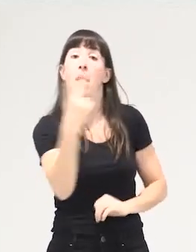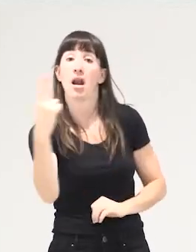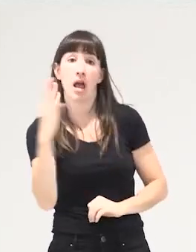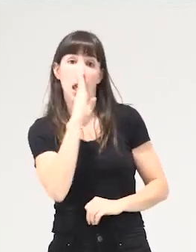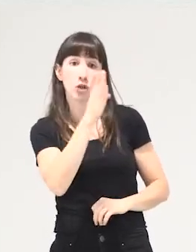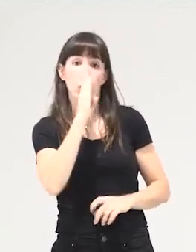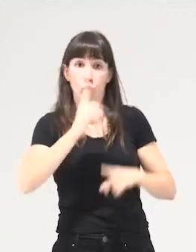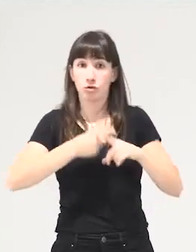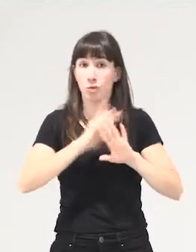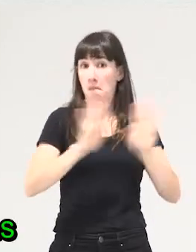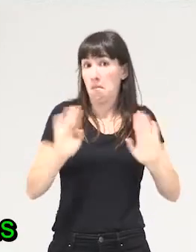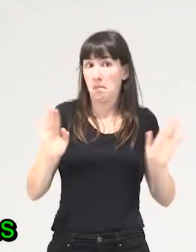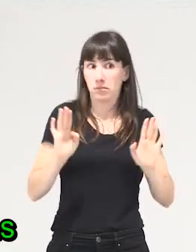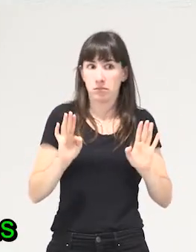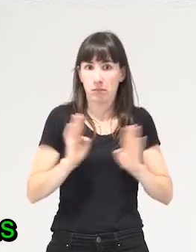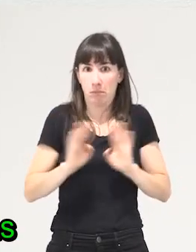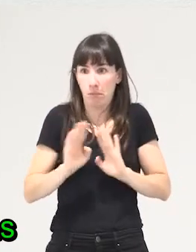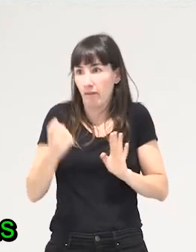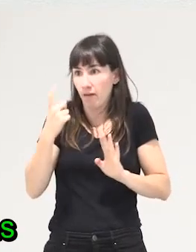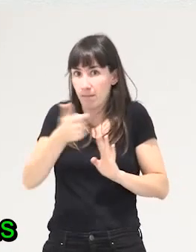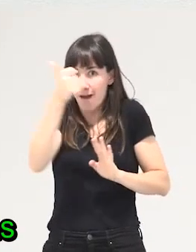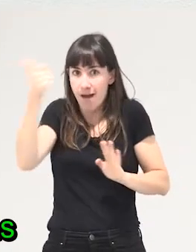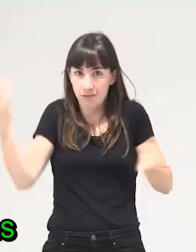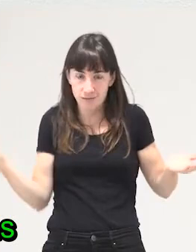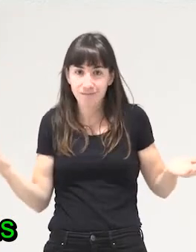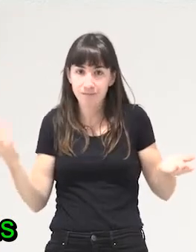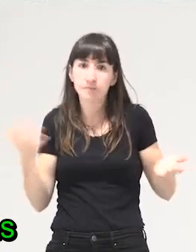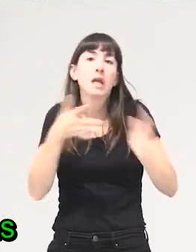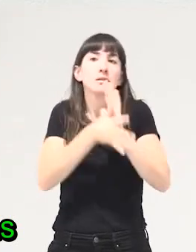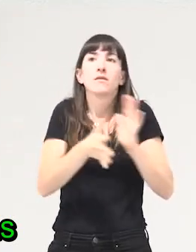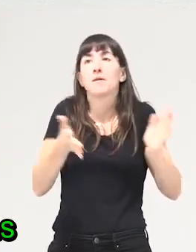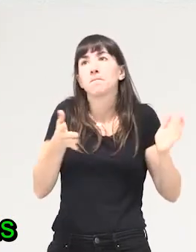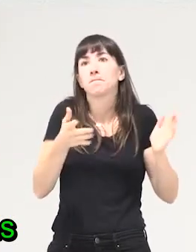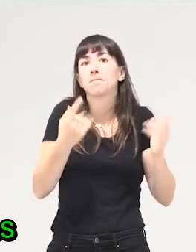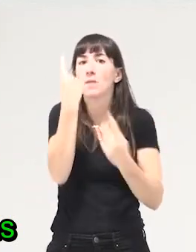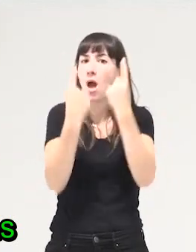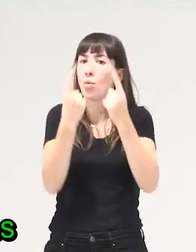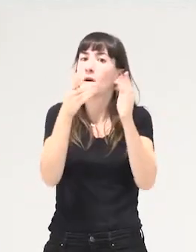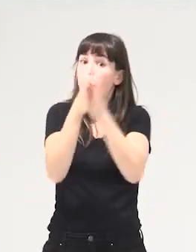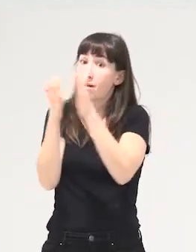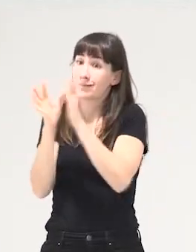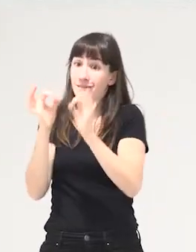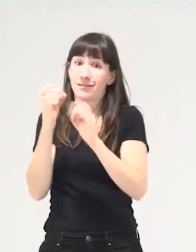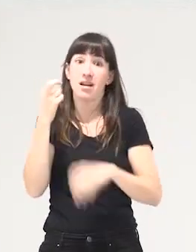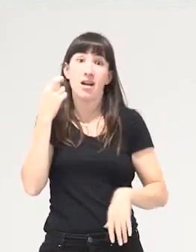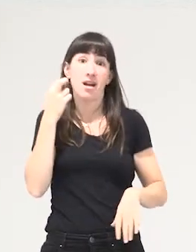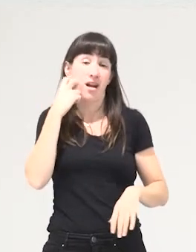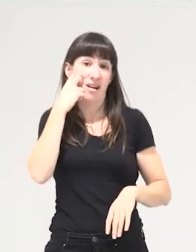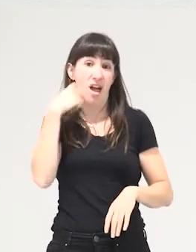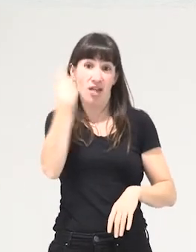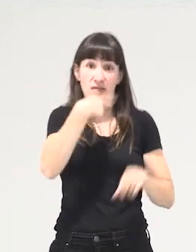otra cosa en el mundo entonces necesitamos esto no significa decir que no haya compañeras racializadas que están